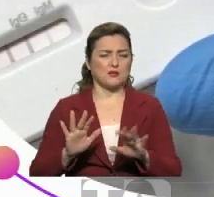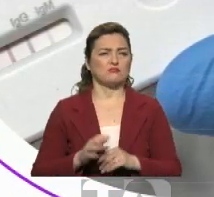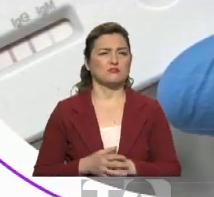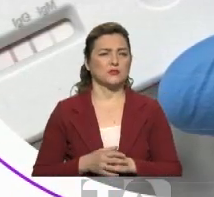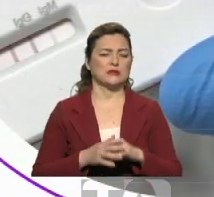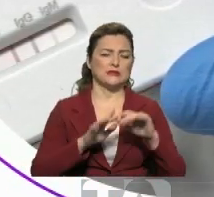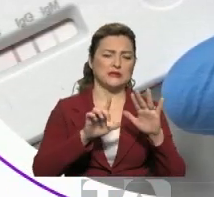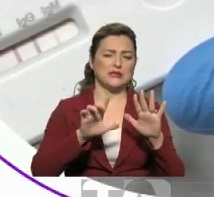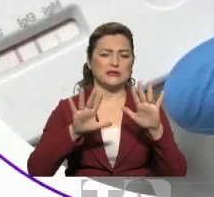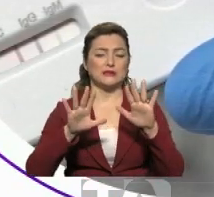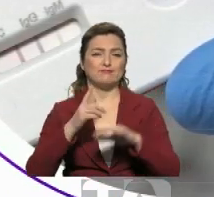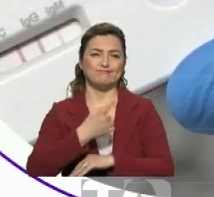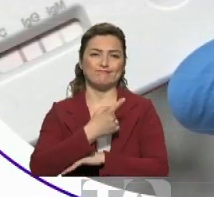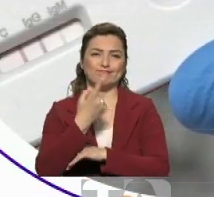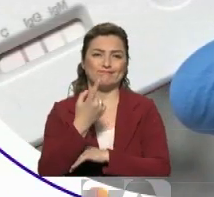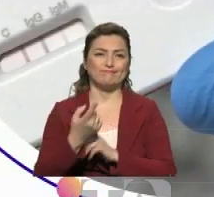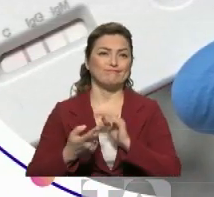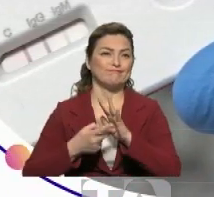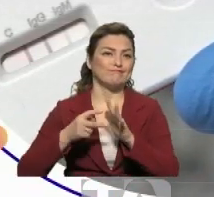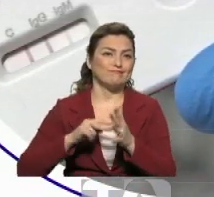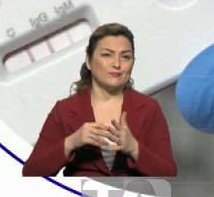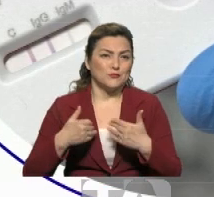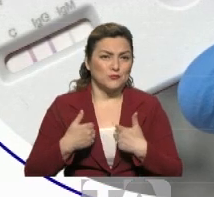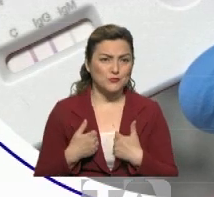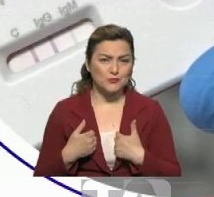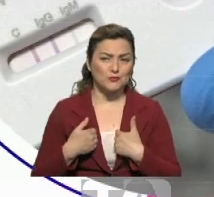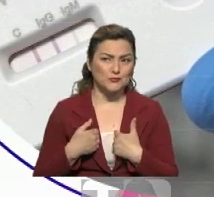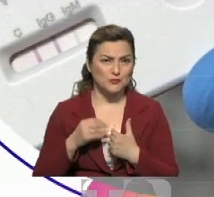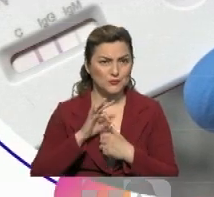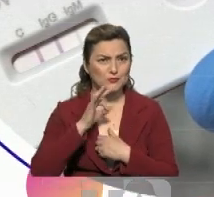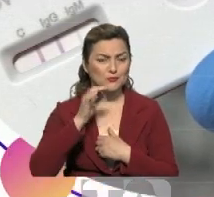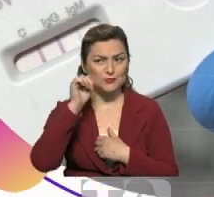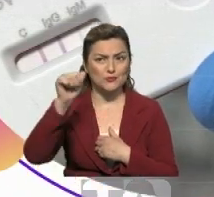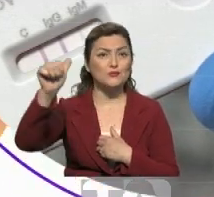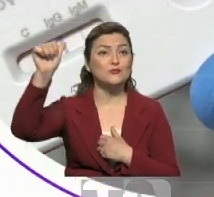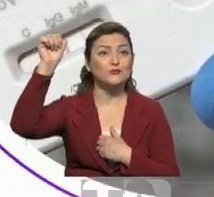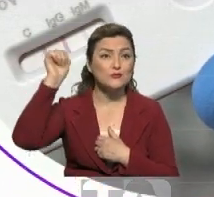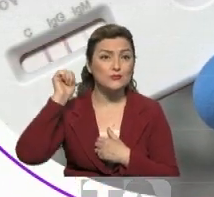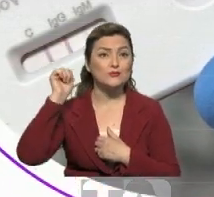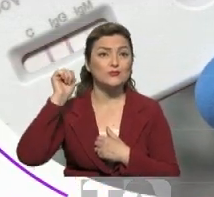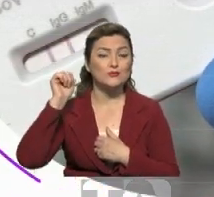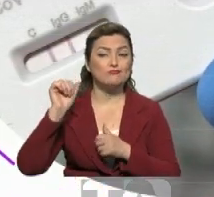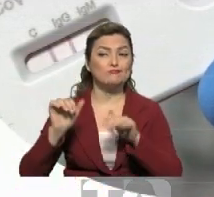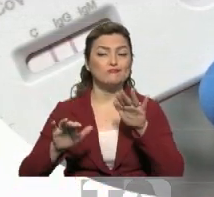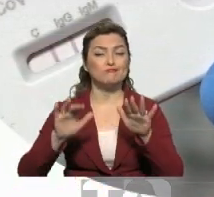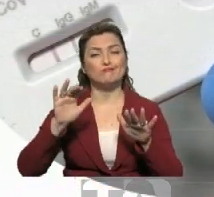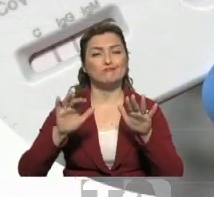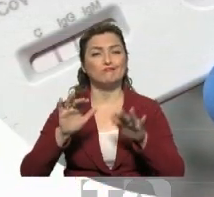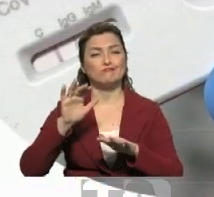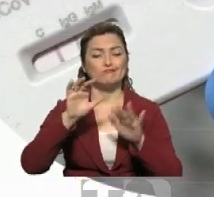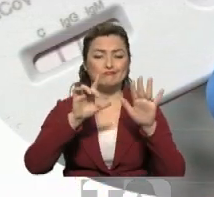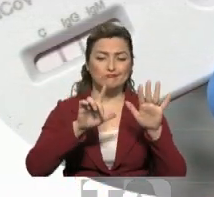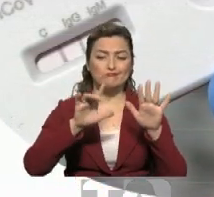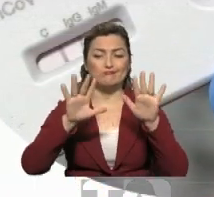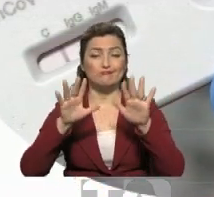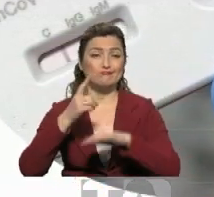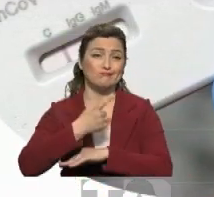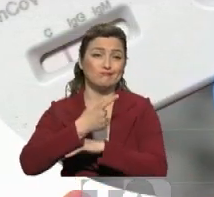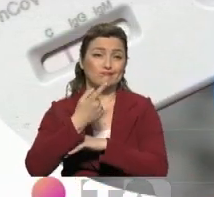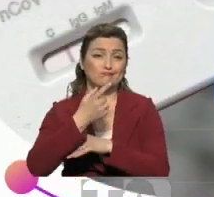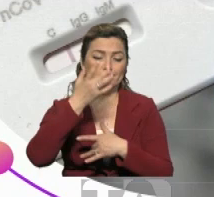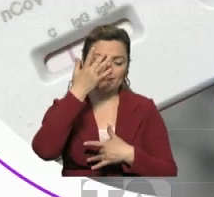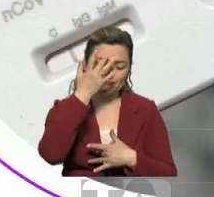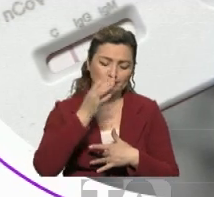siete a diez días. ¿Qué quiere decir esto? Que si yo me infecté el día de ayer, tengo al menos entre siete a diez días de